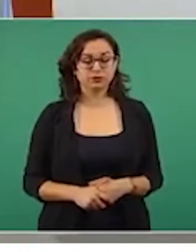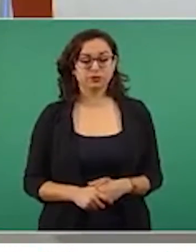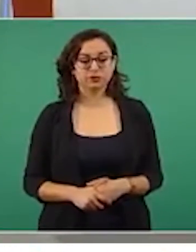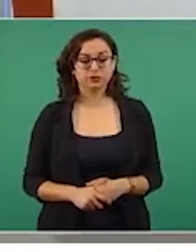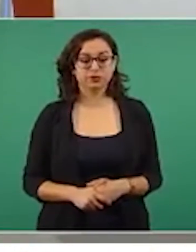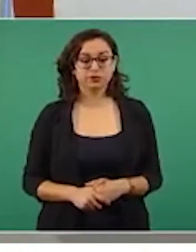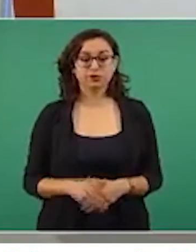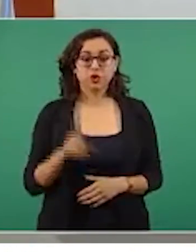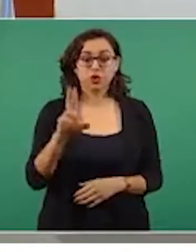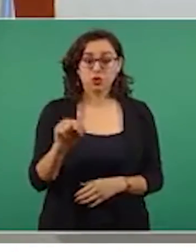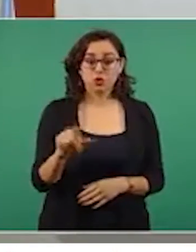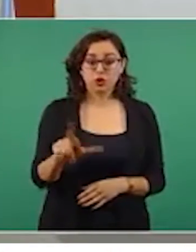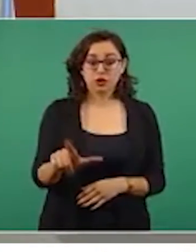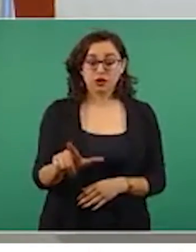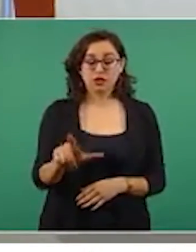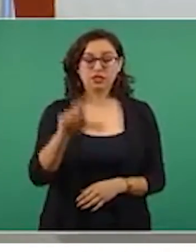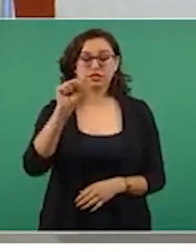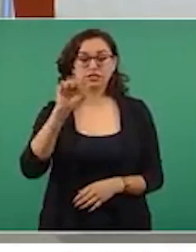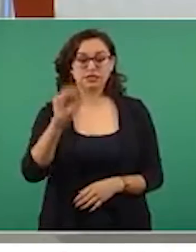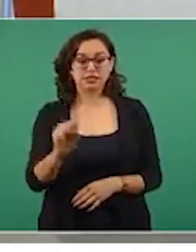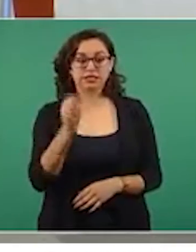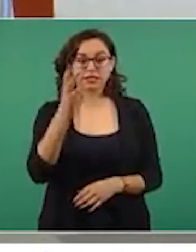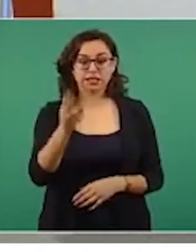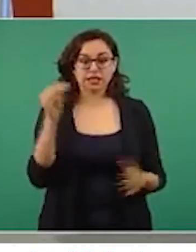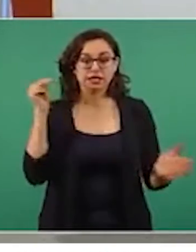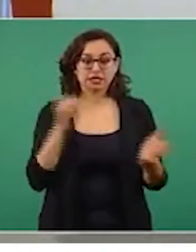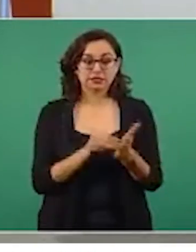Nuevo León, sesenta y tres mil,